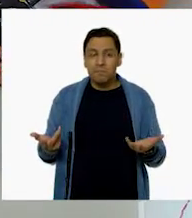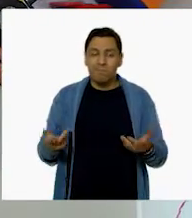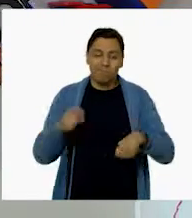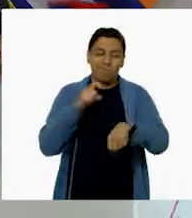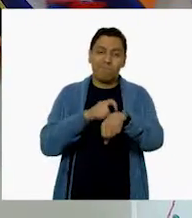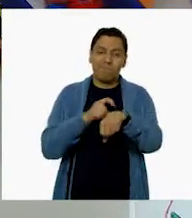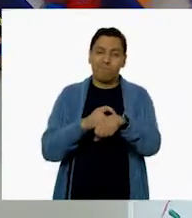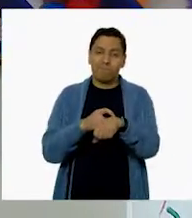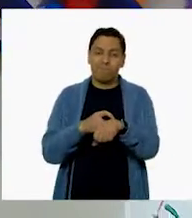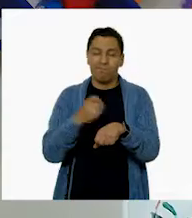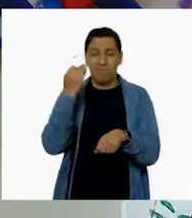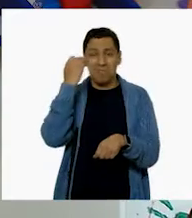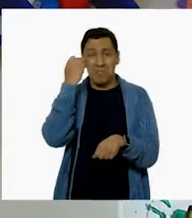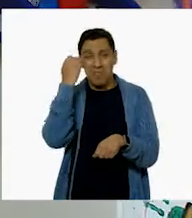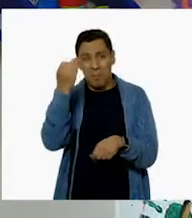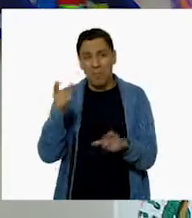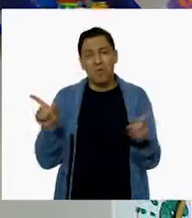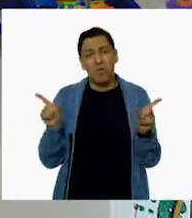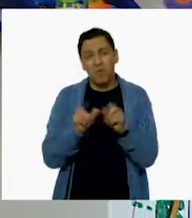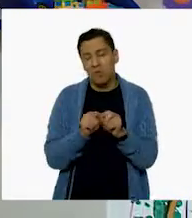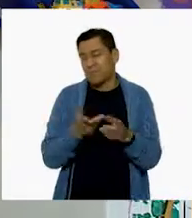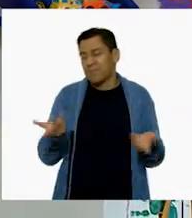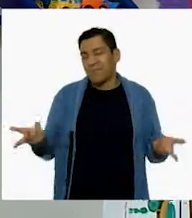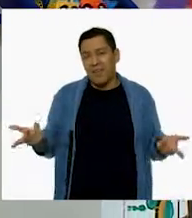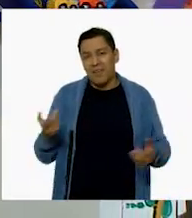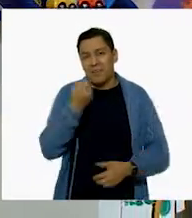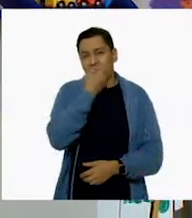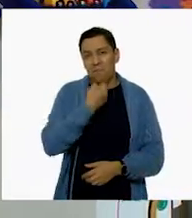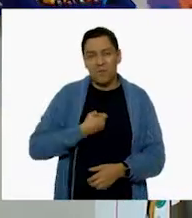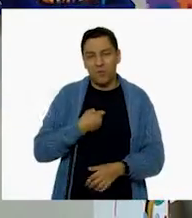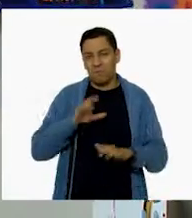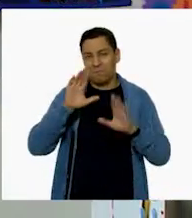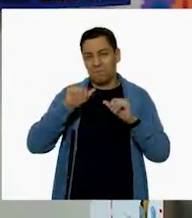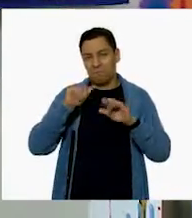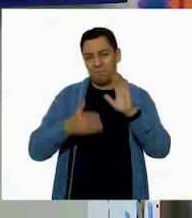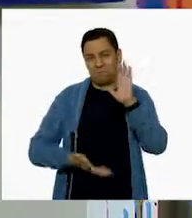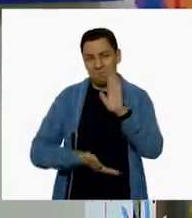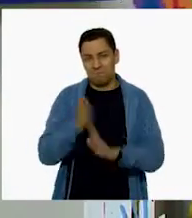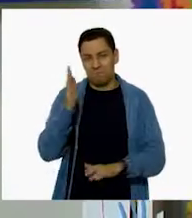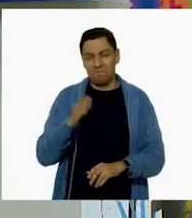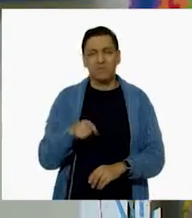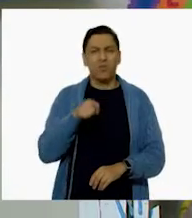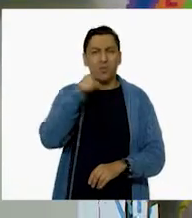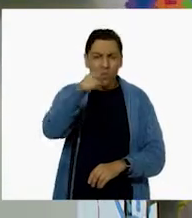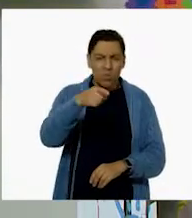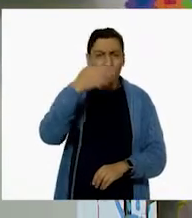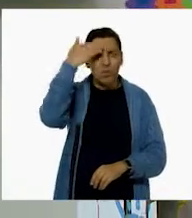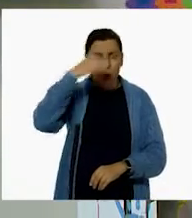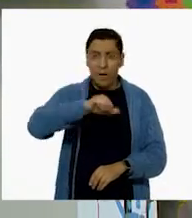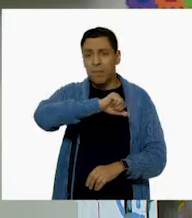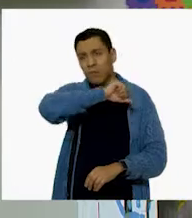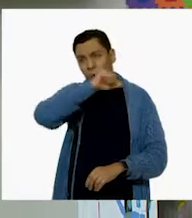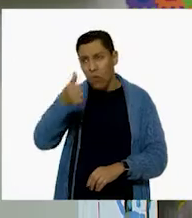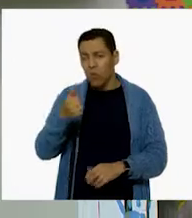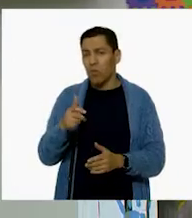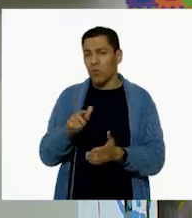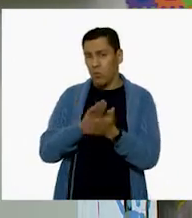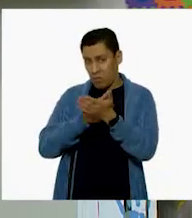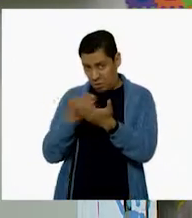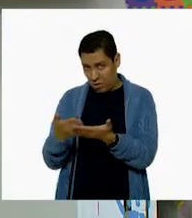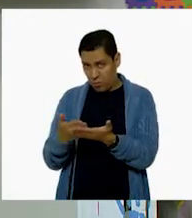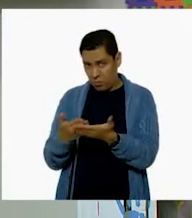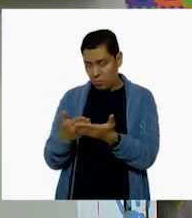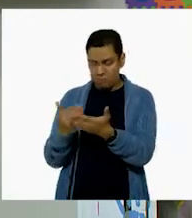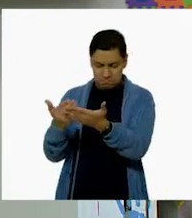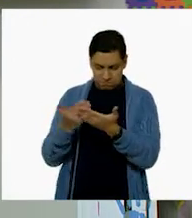tiempo se nos ha acabado, ya sé, queremos enseñarles más cosas, pero bueno, nos tenemos que ir. Pero si les es posible, consulten otros libros y comenten el tema del día de hoy con su